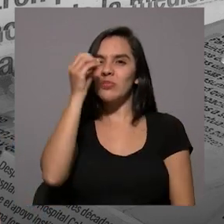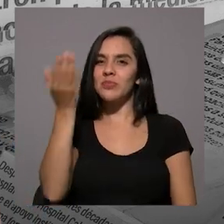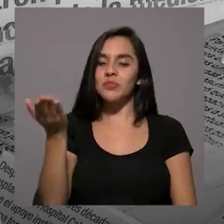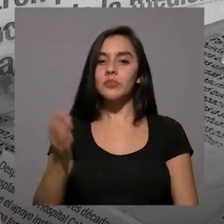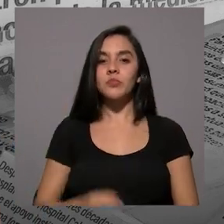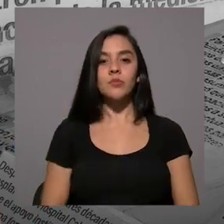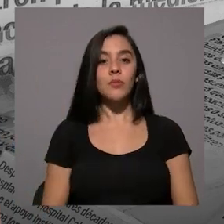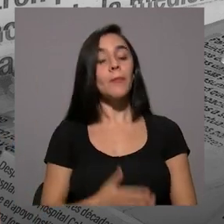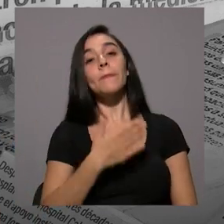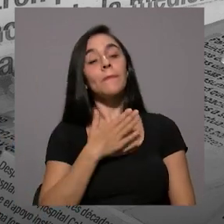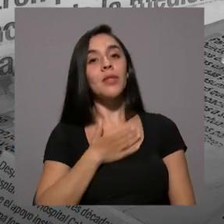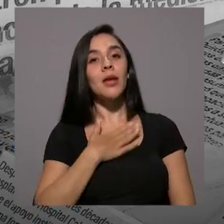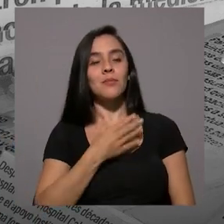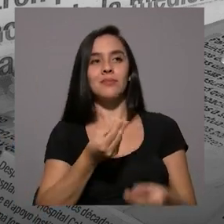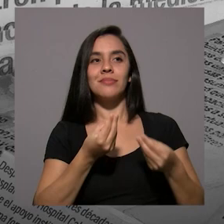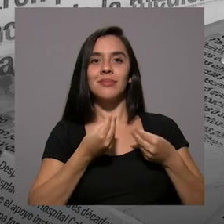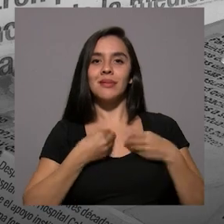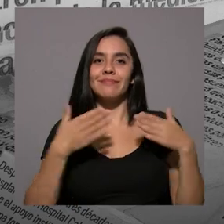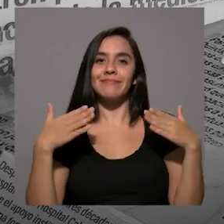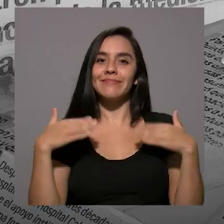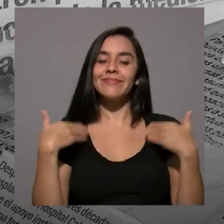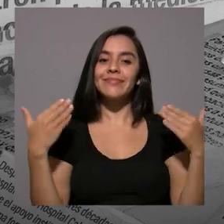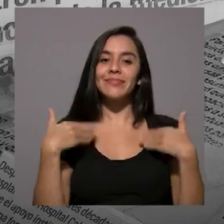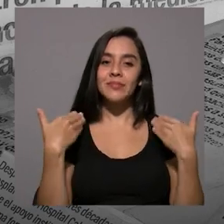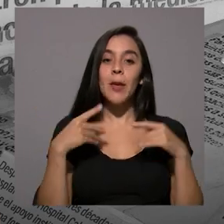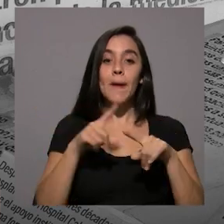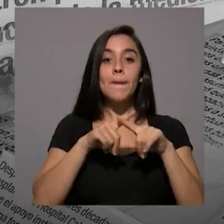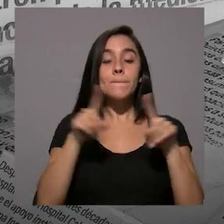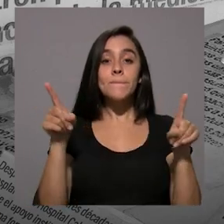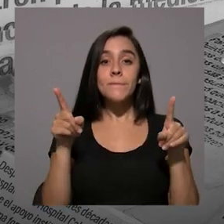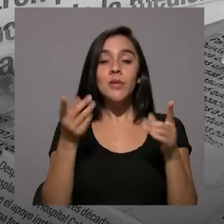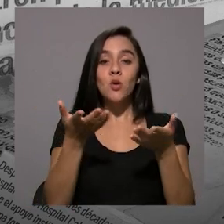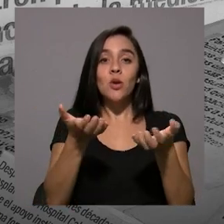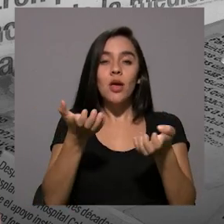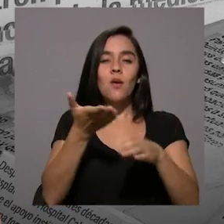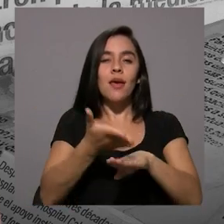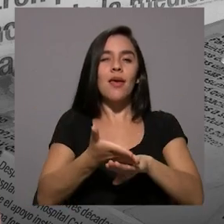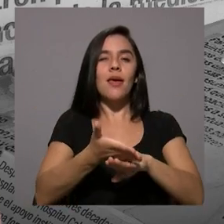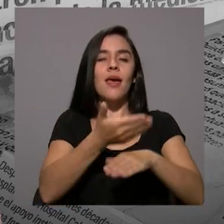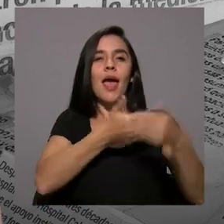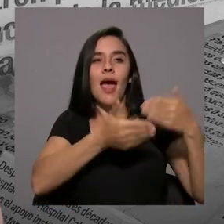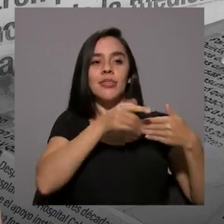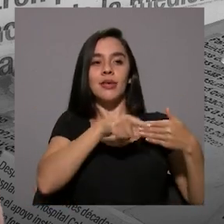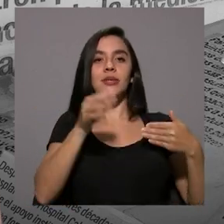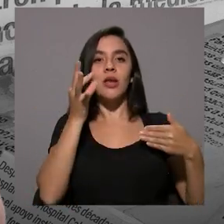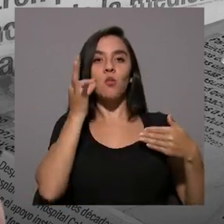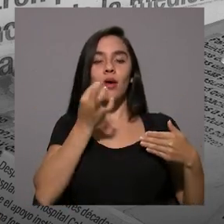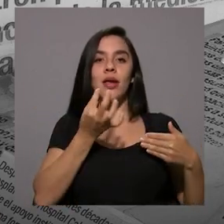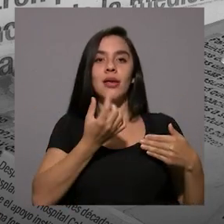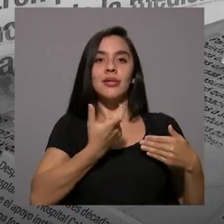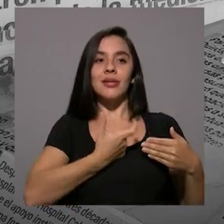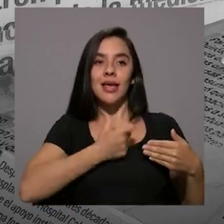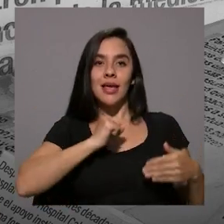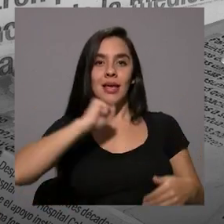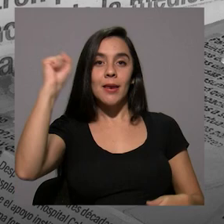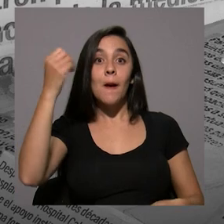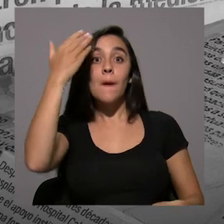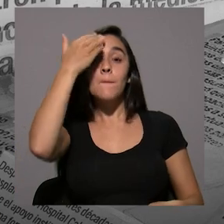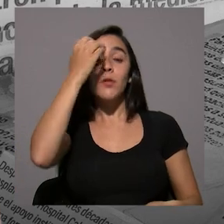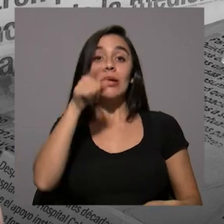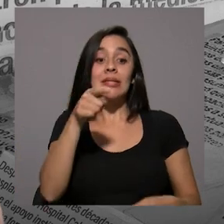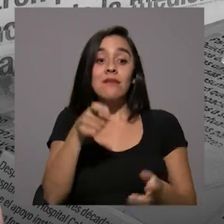Bueno, a mí personalmente me provoca muchísima alegría, pero quiero que vayamos antes inclusive de que sean electas, porque al ser un requisito de